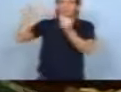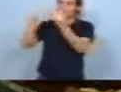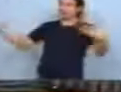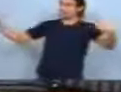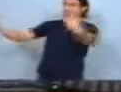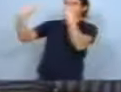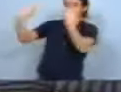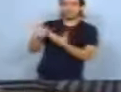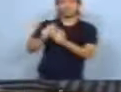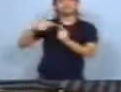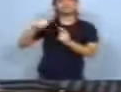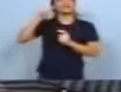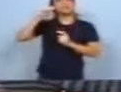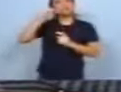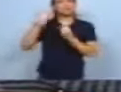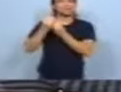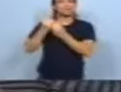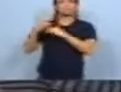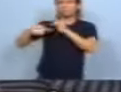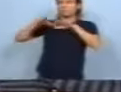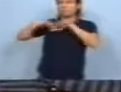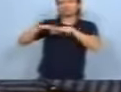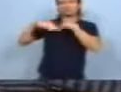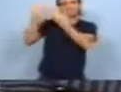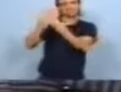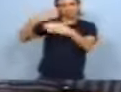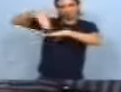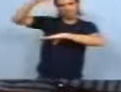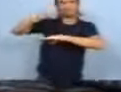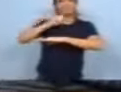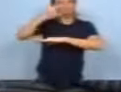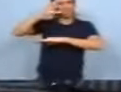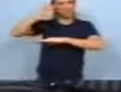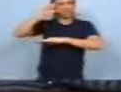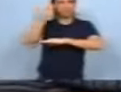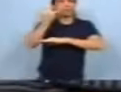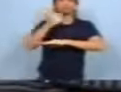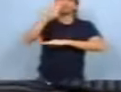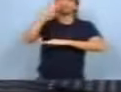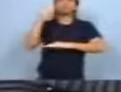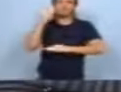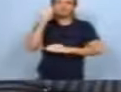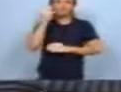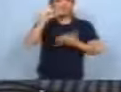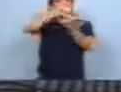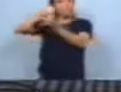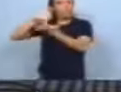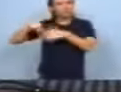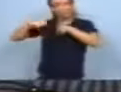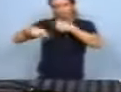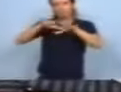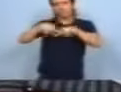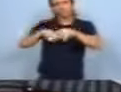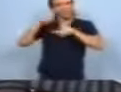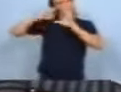gente. En Mar del Plata, que marchan frente a la catedral los jueves a las cuatro de la tarde. Y así en los lugares que todavía siguen marchando, estamos haciendo una